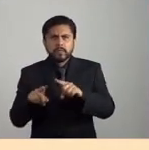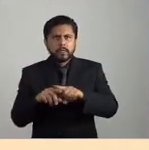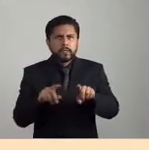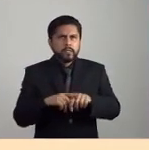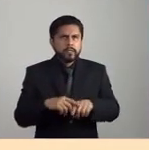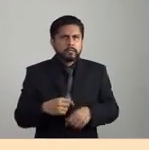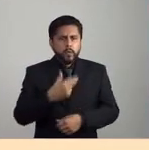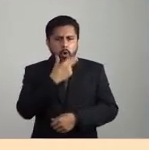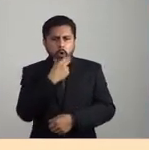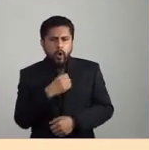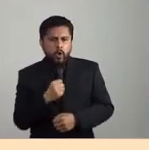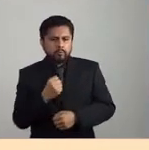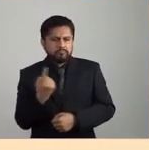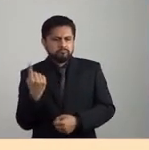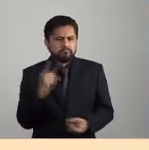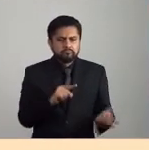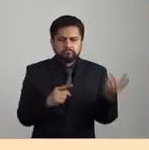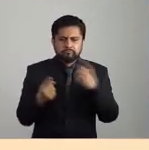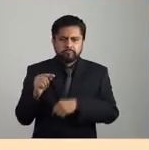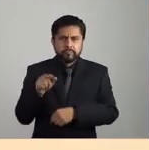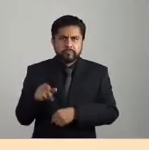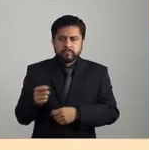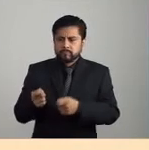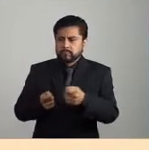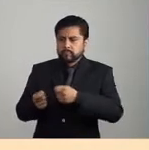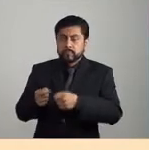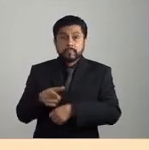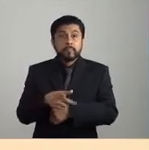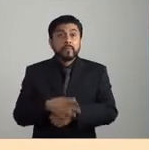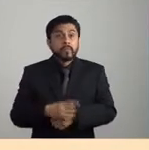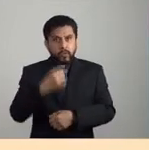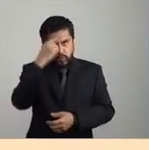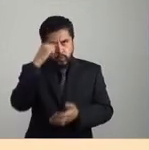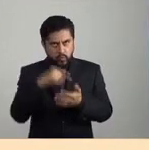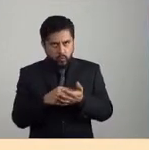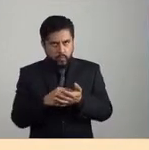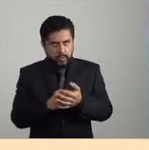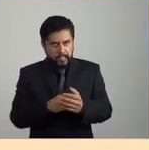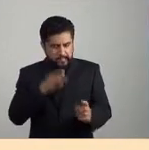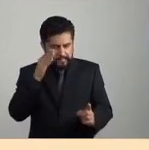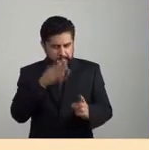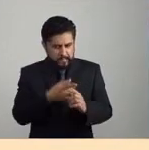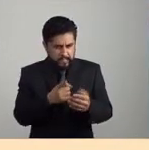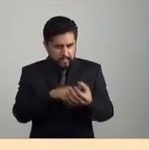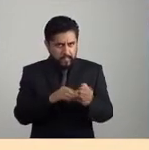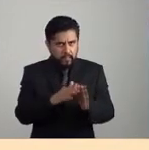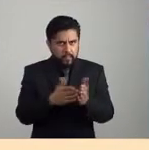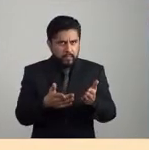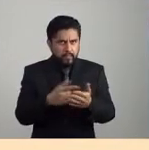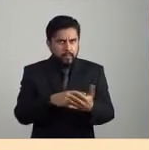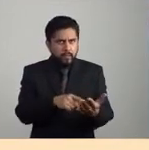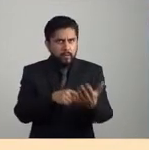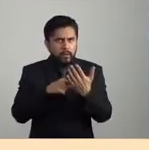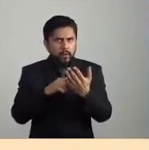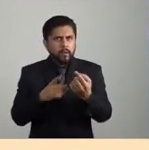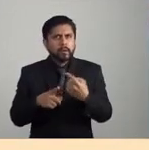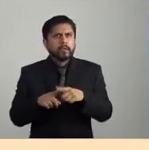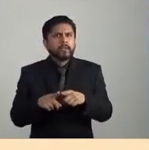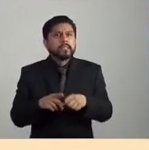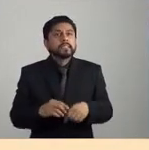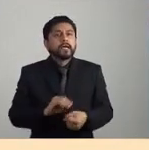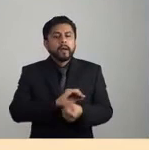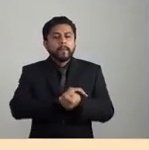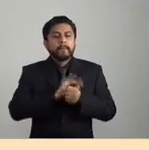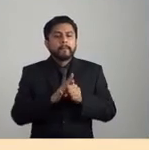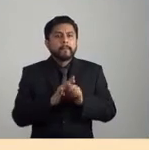coloniales, especistas también, porque creo que el contenido especista que se nos devela en esta pandemia